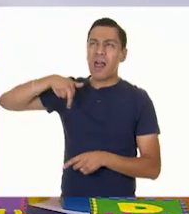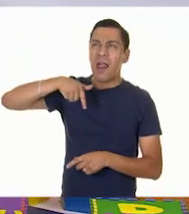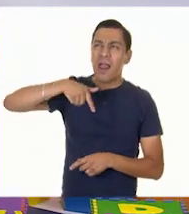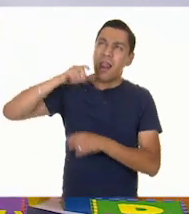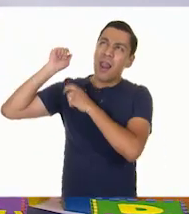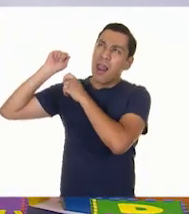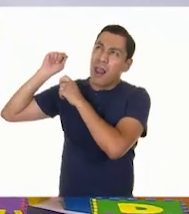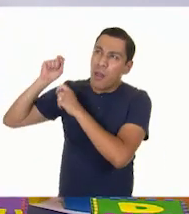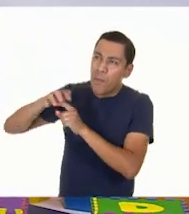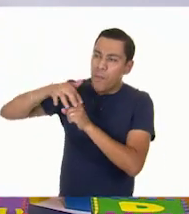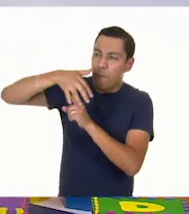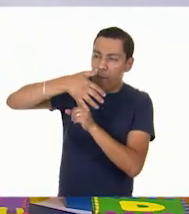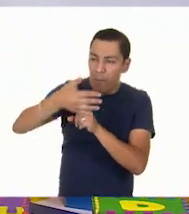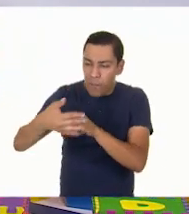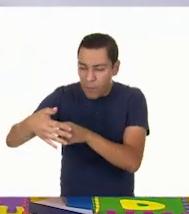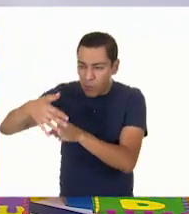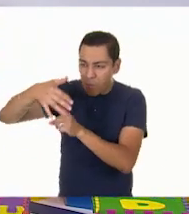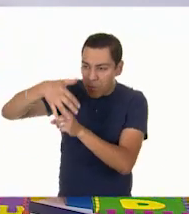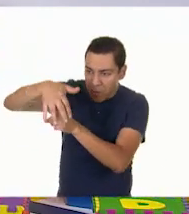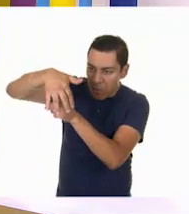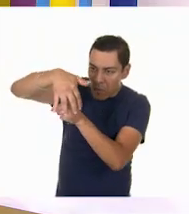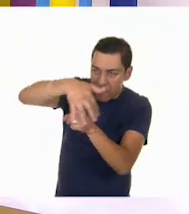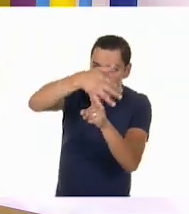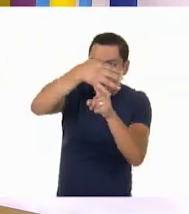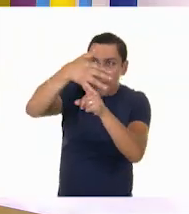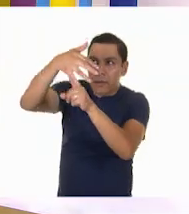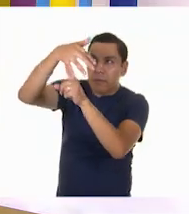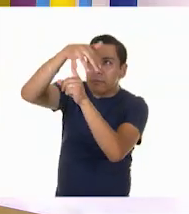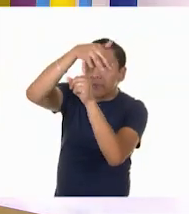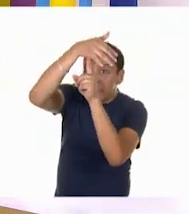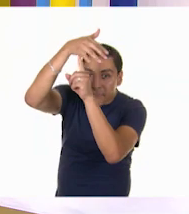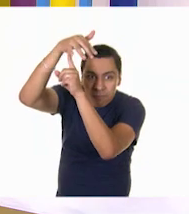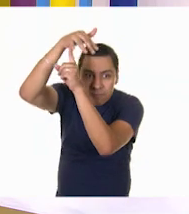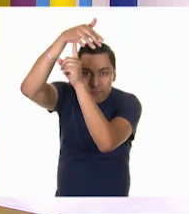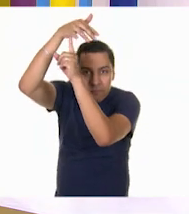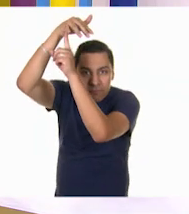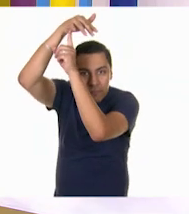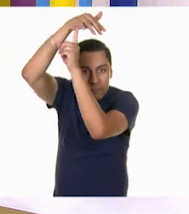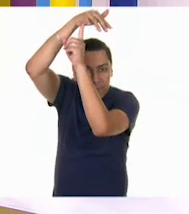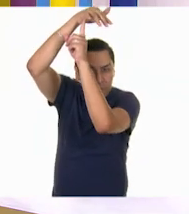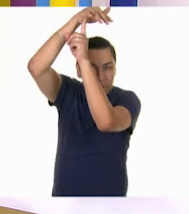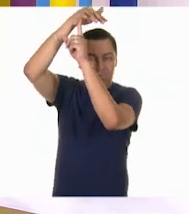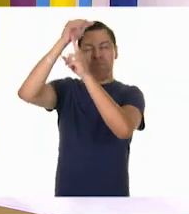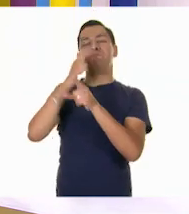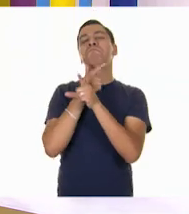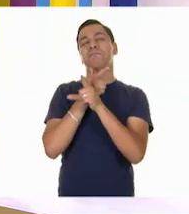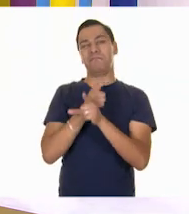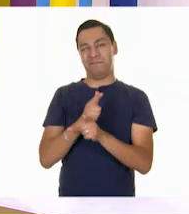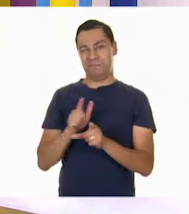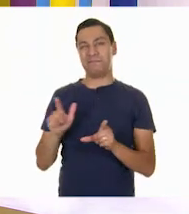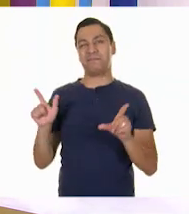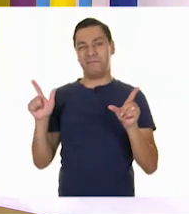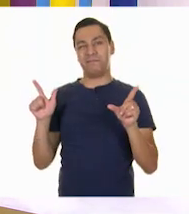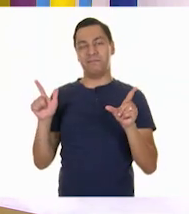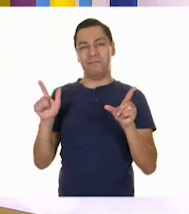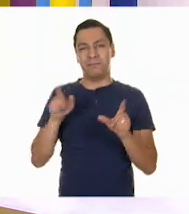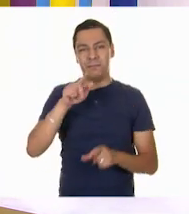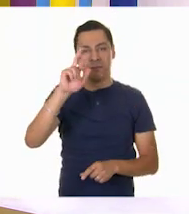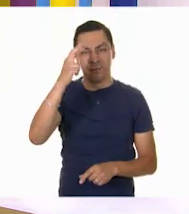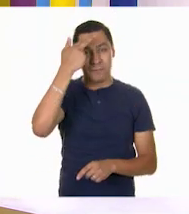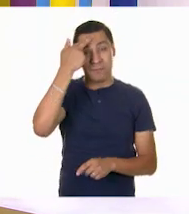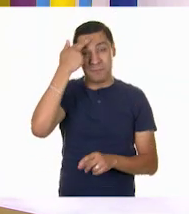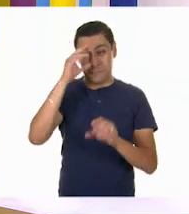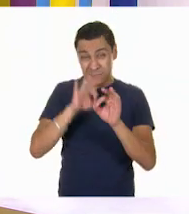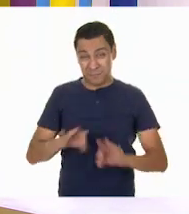el vuelo y aparte corre el viento también. Es un lugar importante donde sí nos podemos divertir sin que corramos riesgo. Recuerden, niñas,